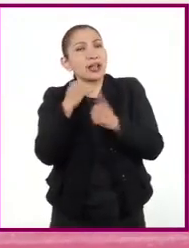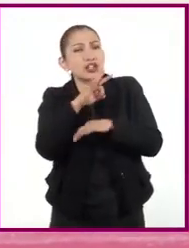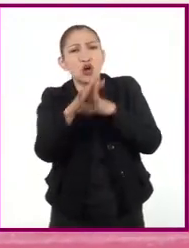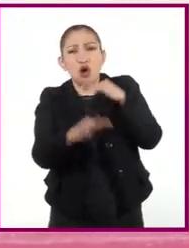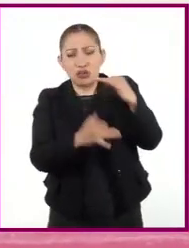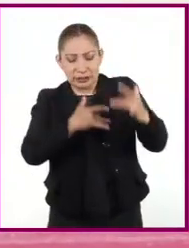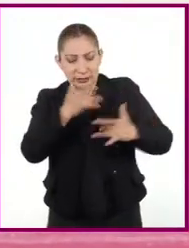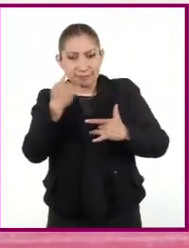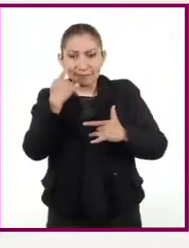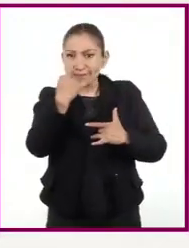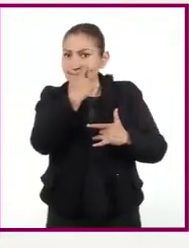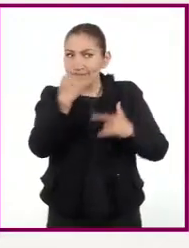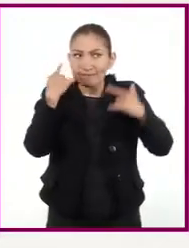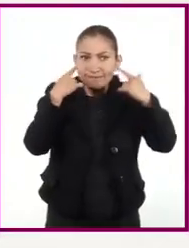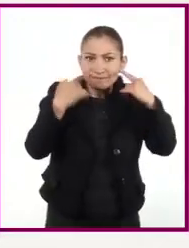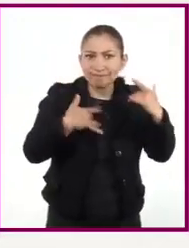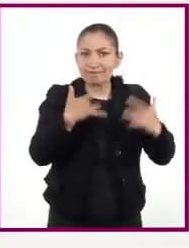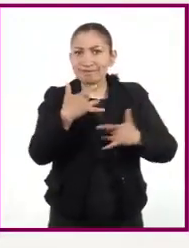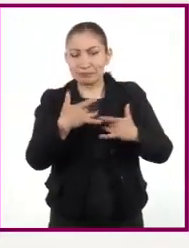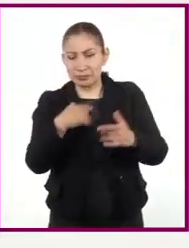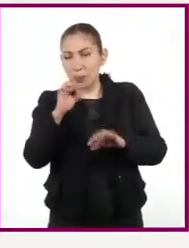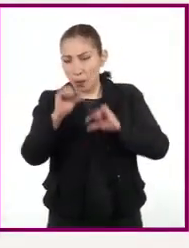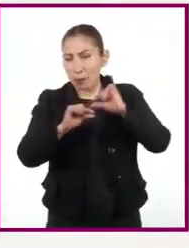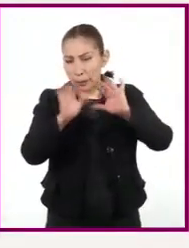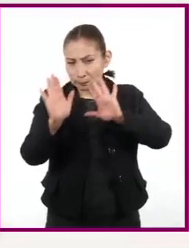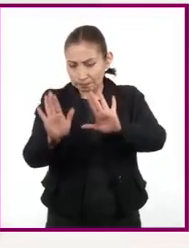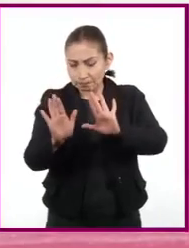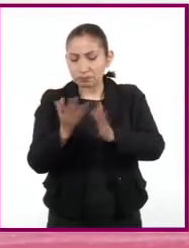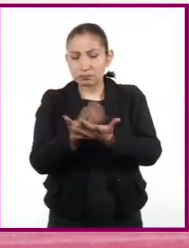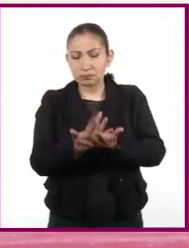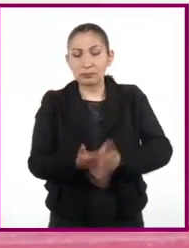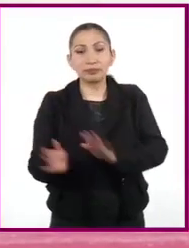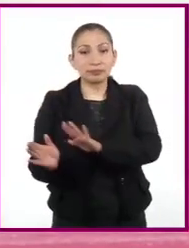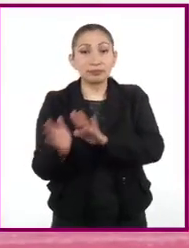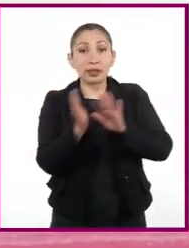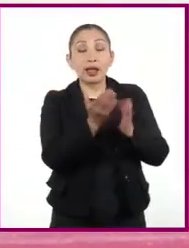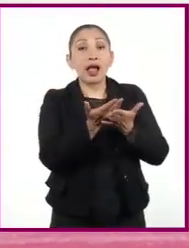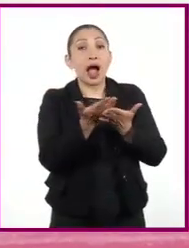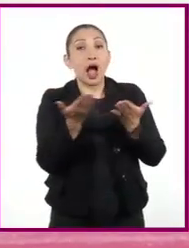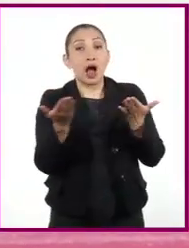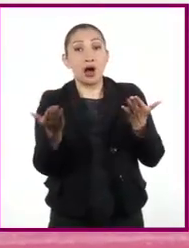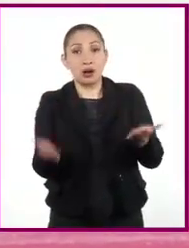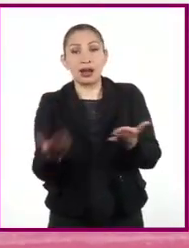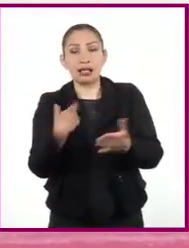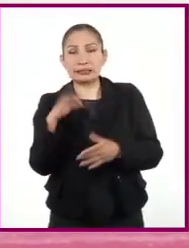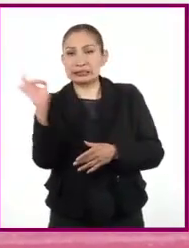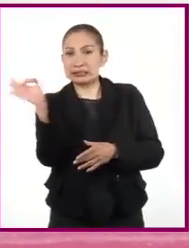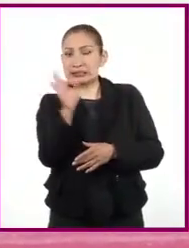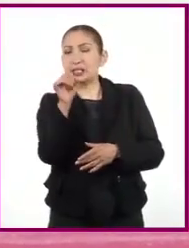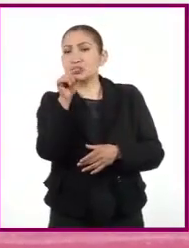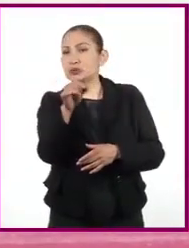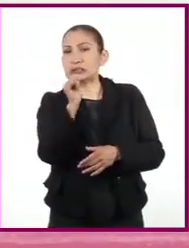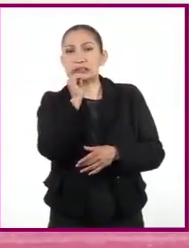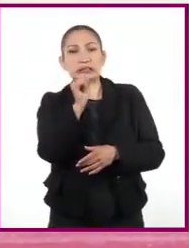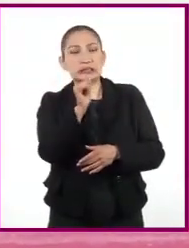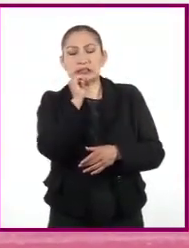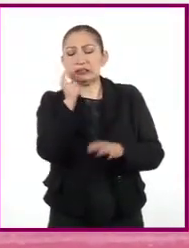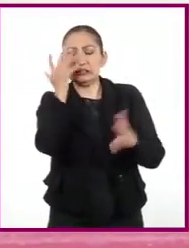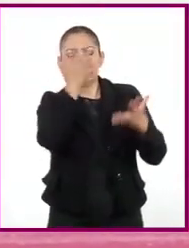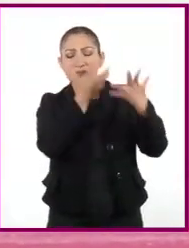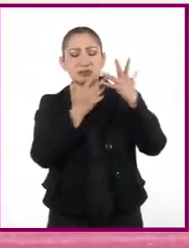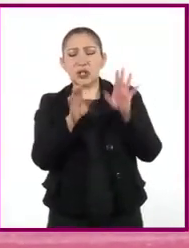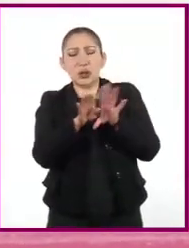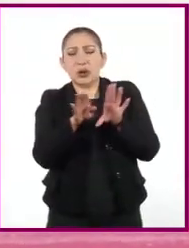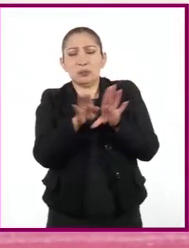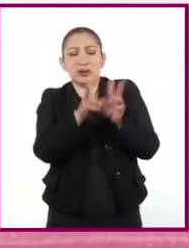todos los sentidos. Pero vayamos poco a poco. Pues ahora mismo es probable que aún no tengan claro